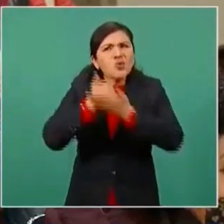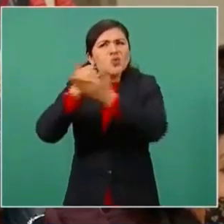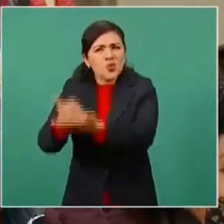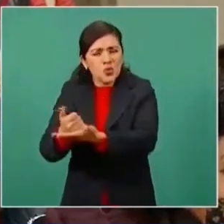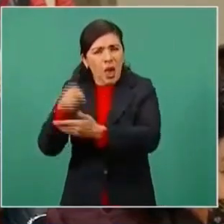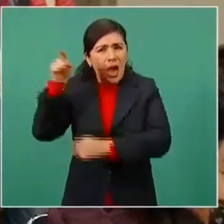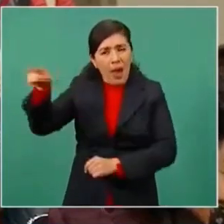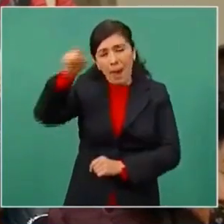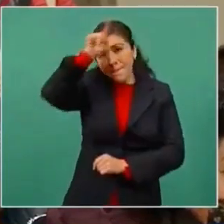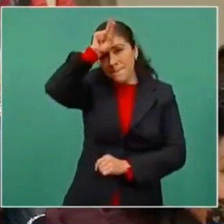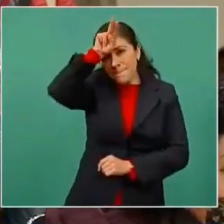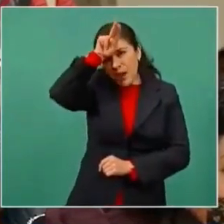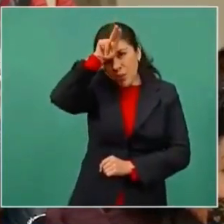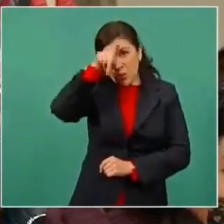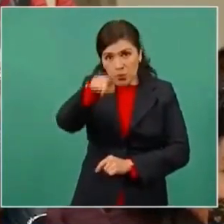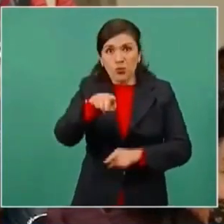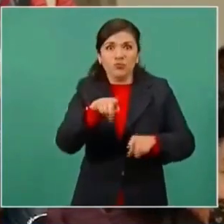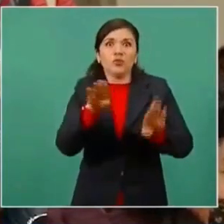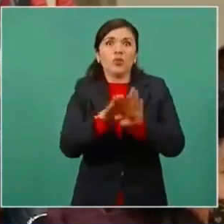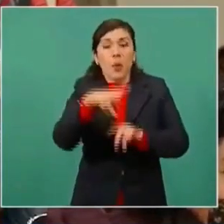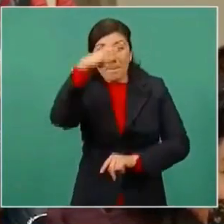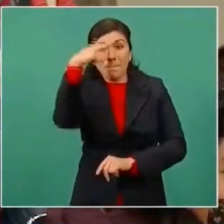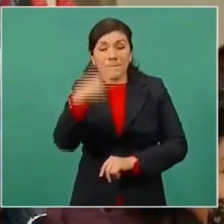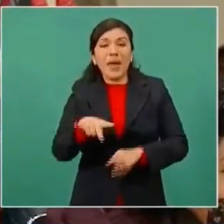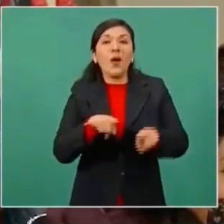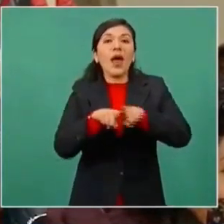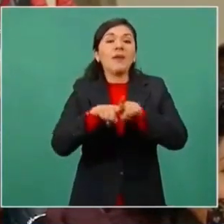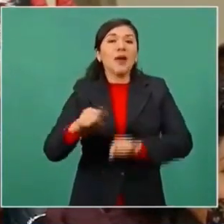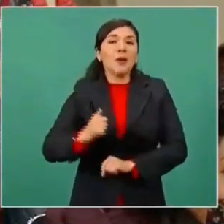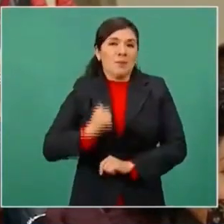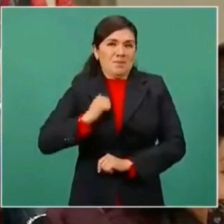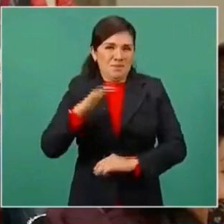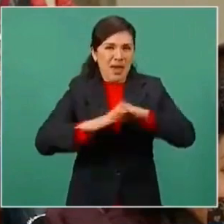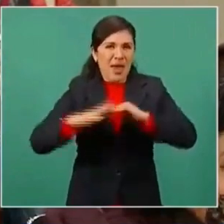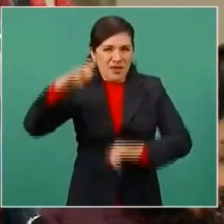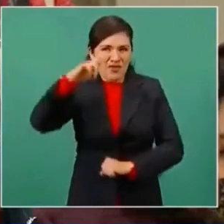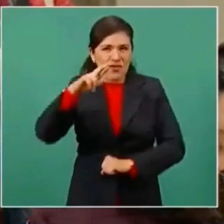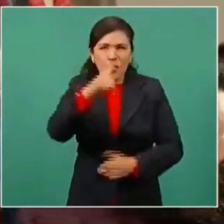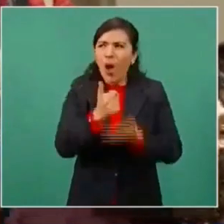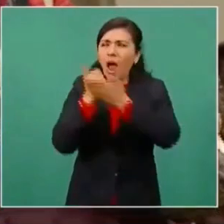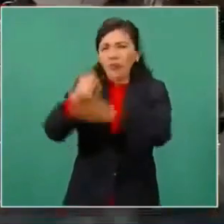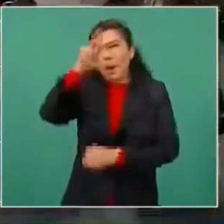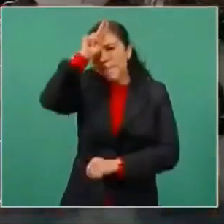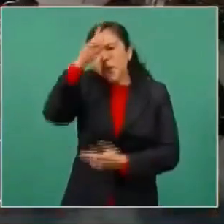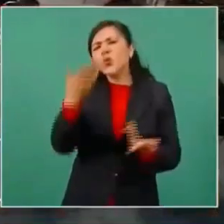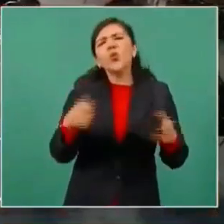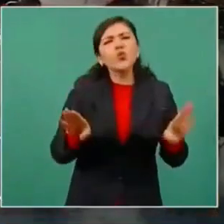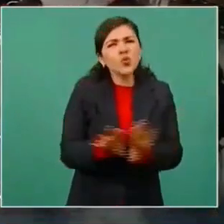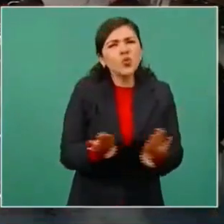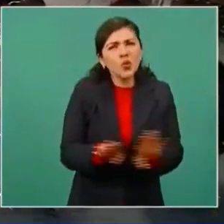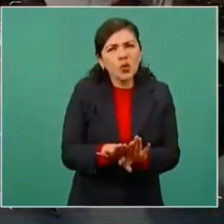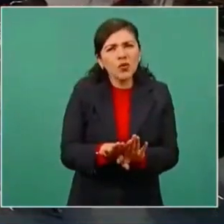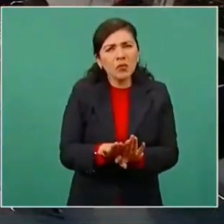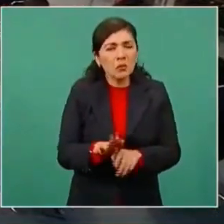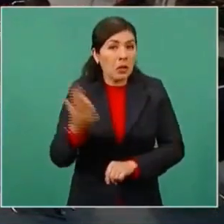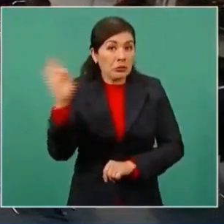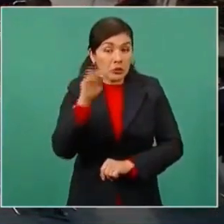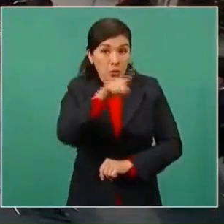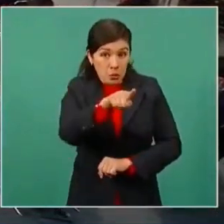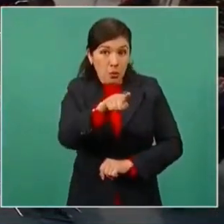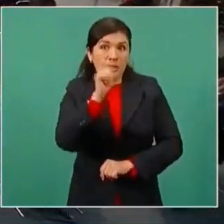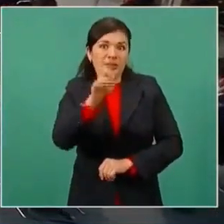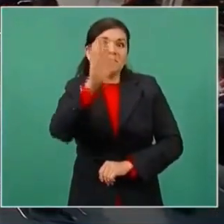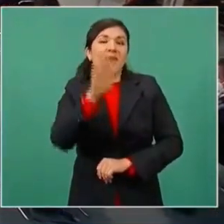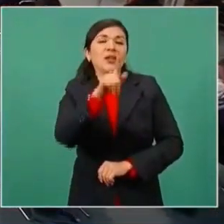brindar México como hermano mayor al Perú y también de qué manera usted, quizá como un hermano mayor